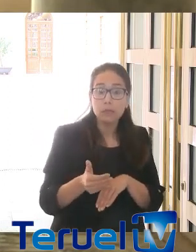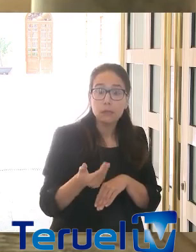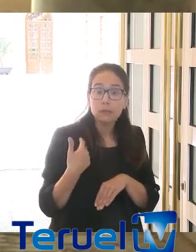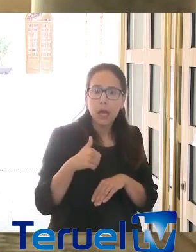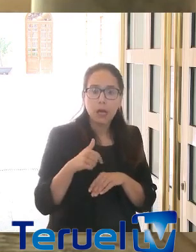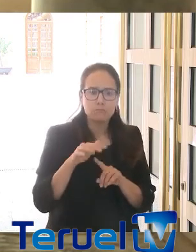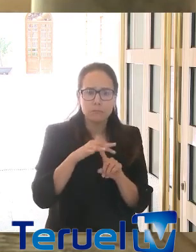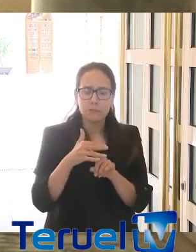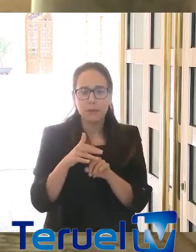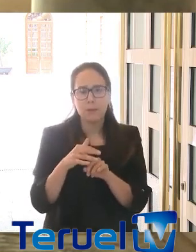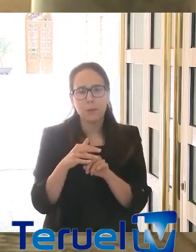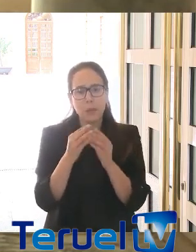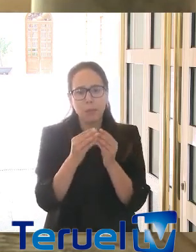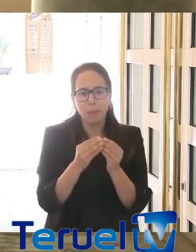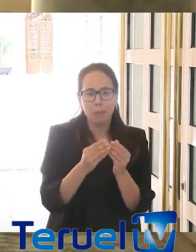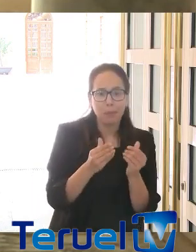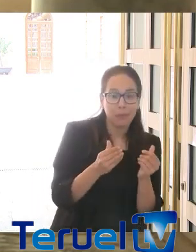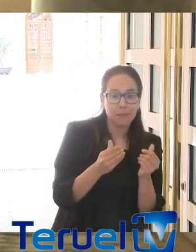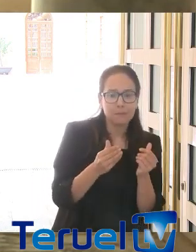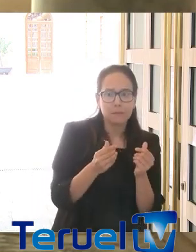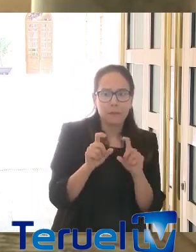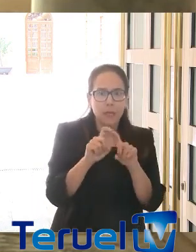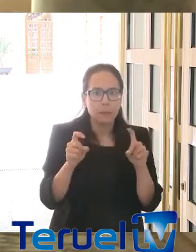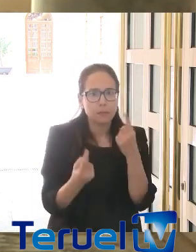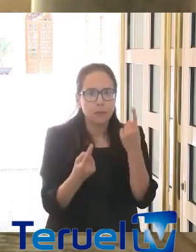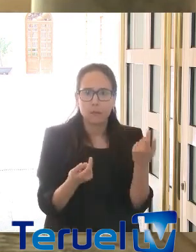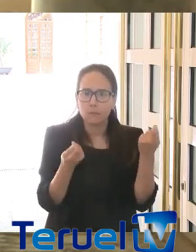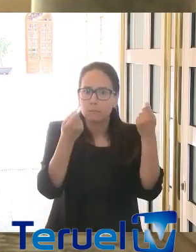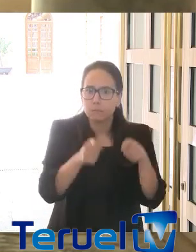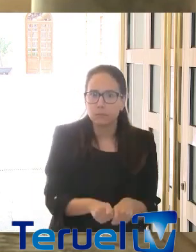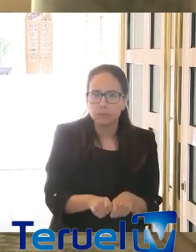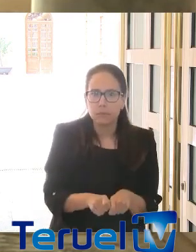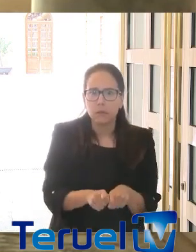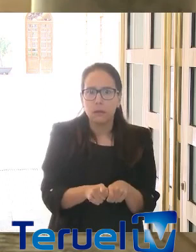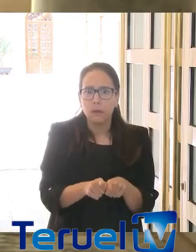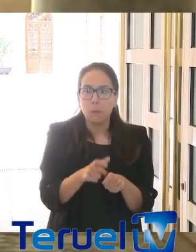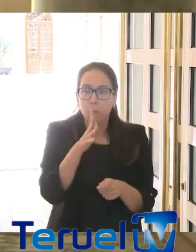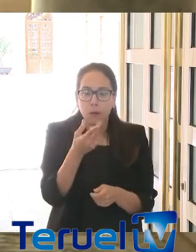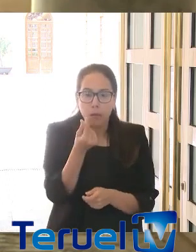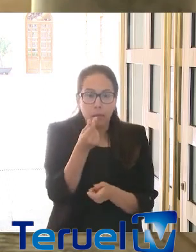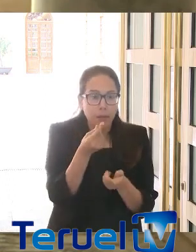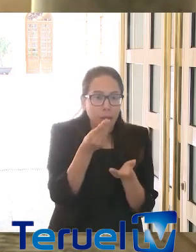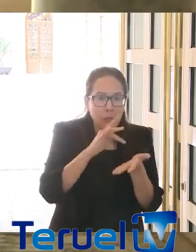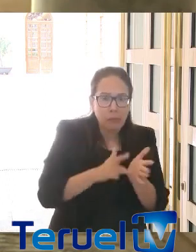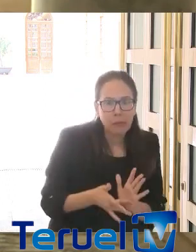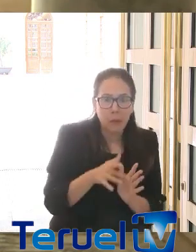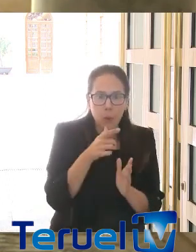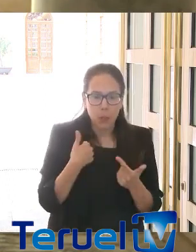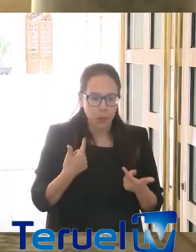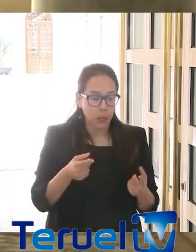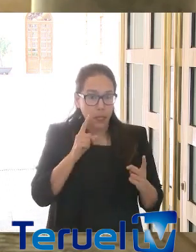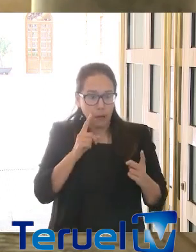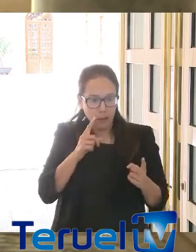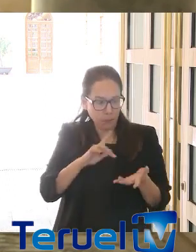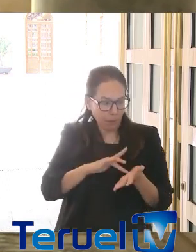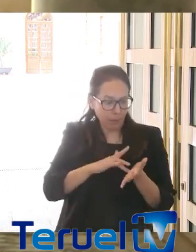esto pase, haya empresas que tengan que cerrar necesariamente por falta de liquidez, por haber agotado sus reservas, por tener un